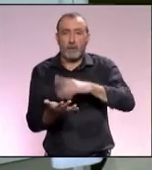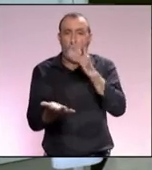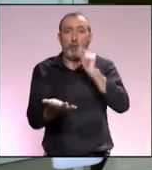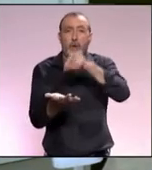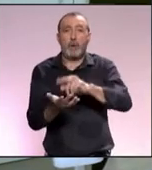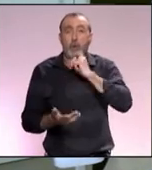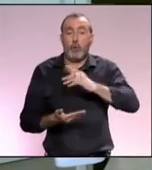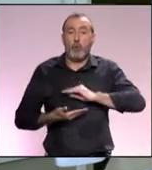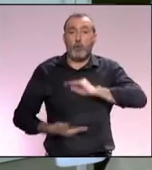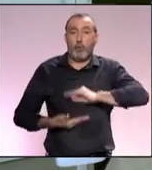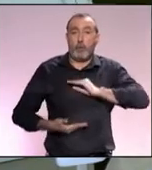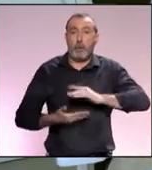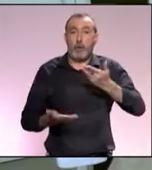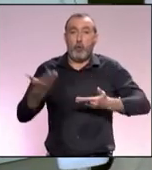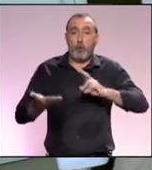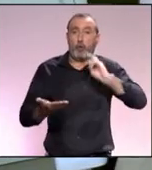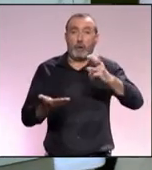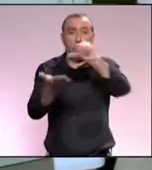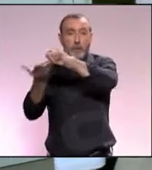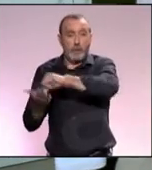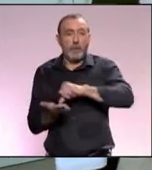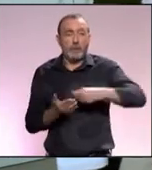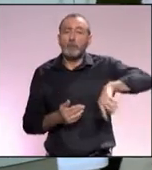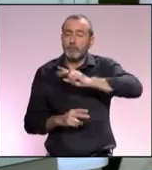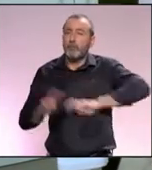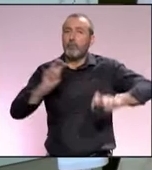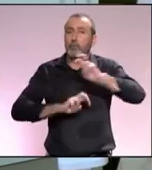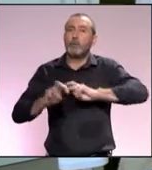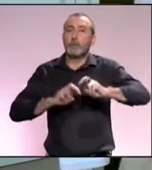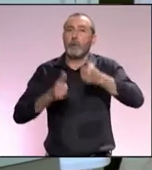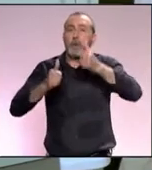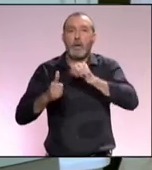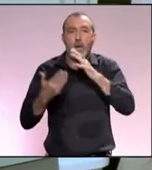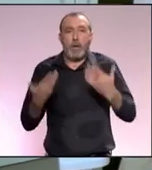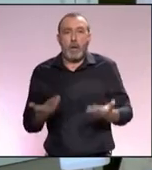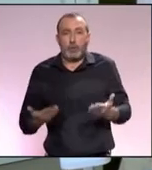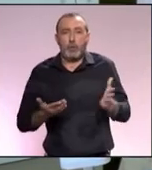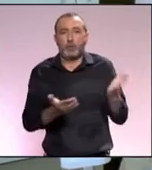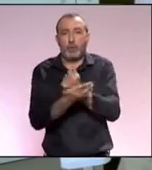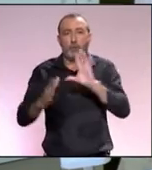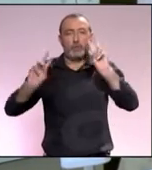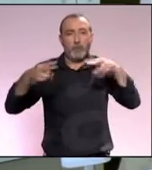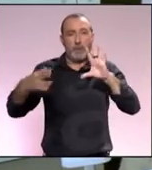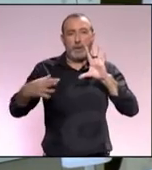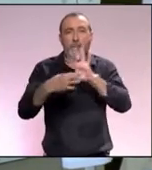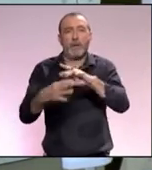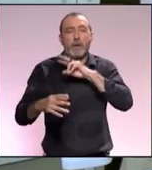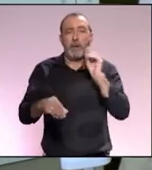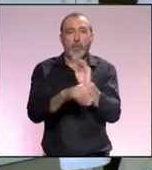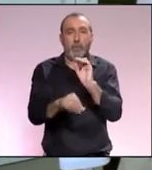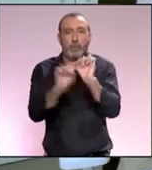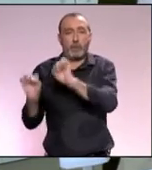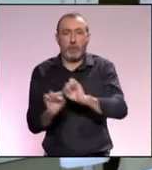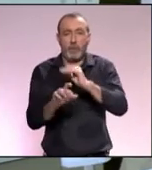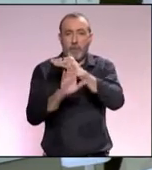competencia que tenemos con otros destinos, nos obliga a nosotros a estar muchísimo más actualizados en todo lo que tiene que ver con la protección de nuestro medioambiente